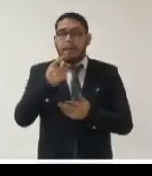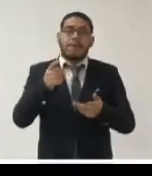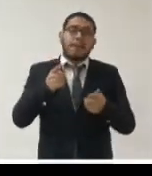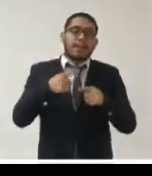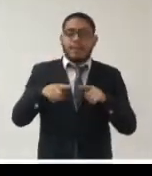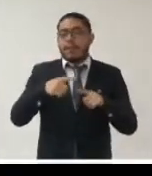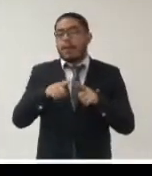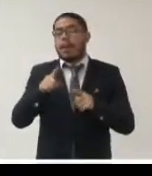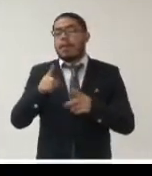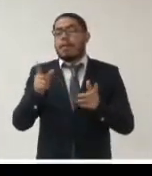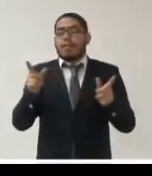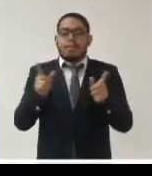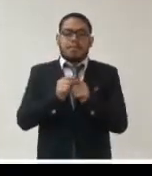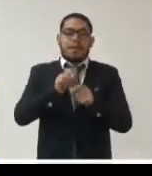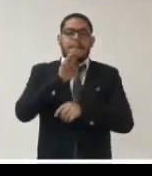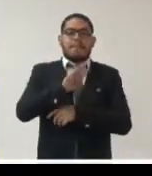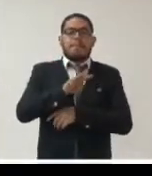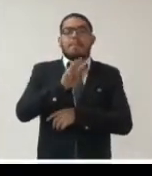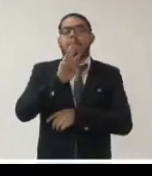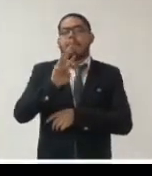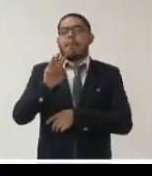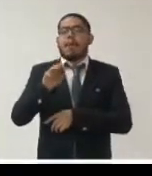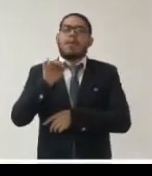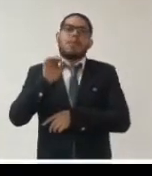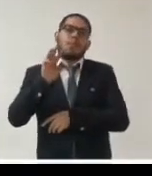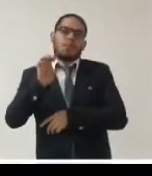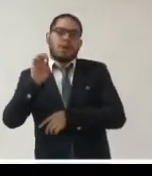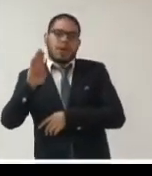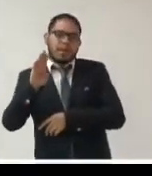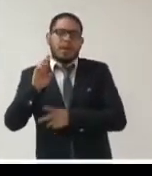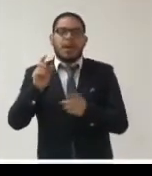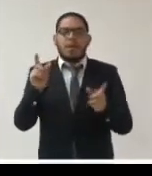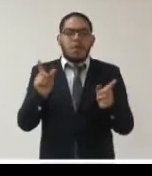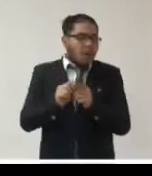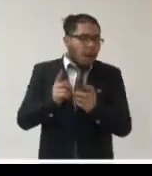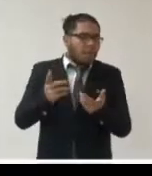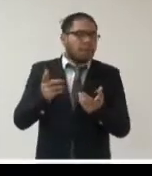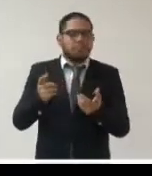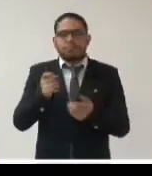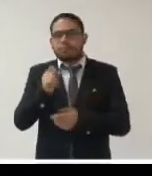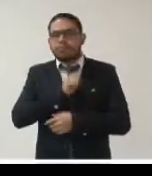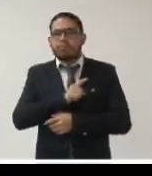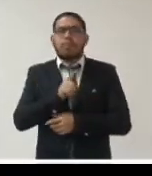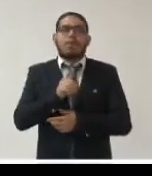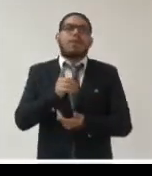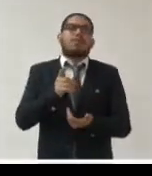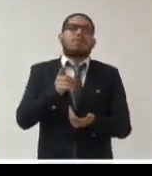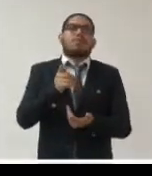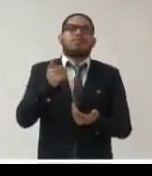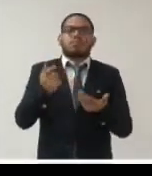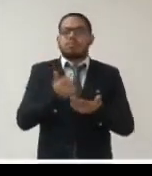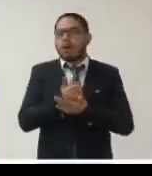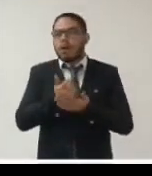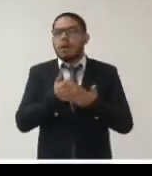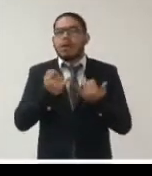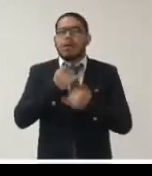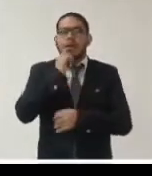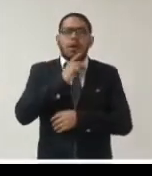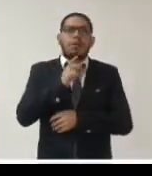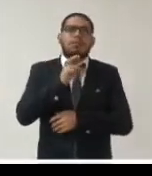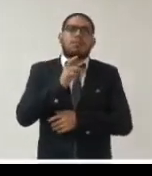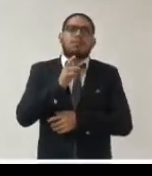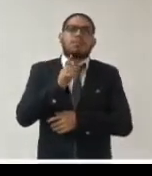micrositios de transparencia activa siempre ha sido información vinculada a declaraciones juradas de bienes y rentas de funcionarios